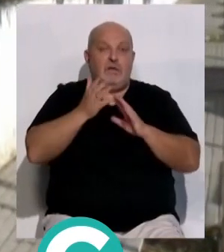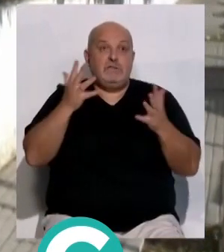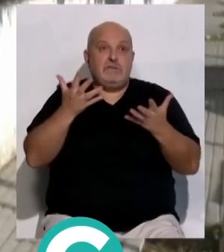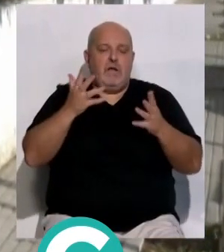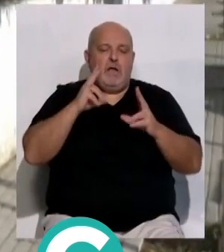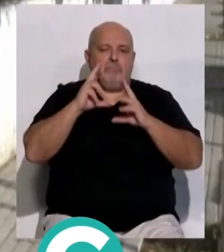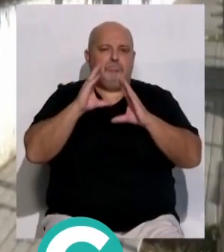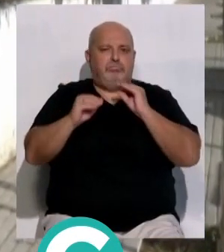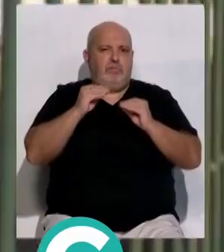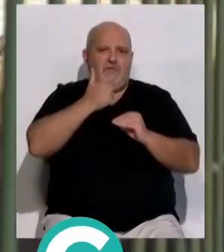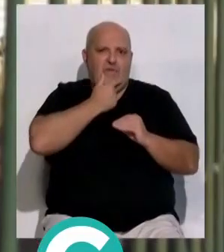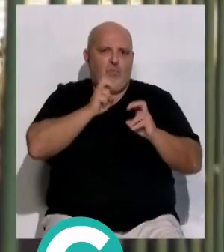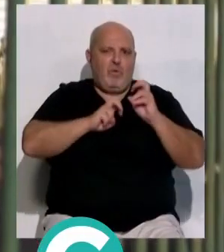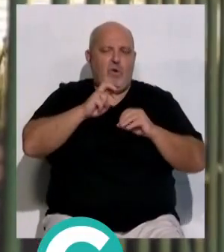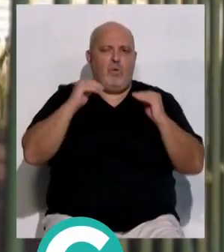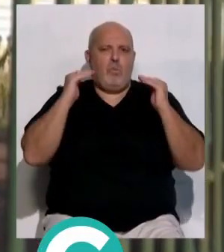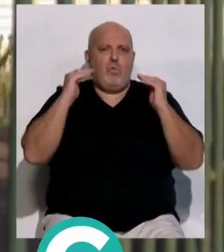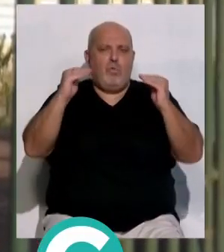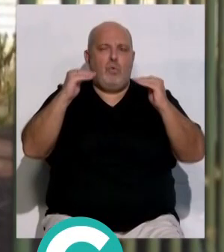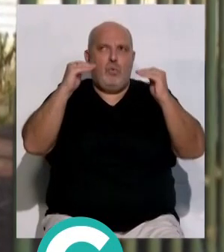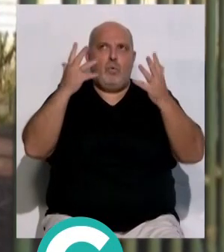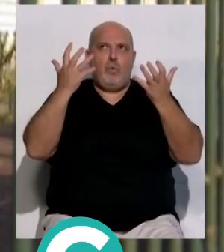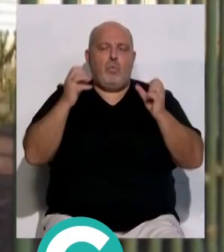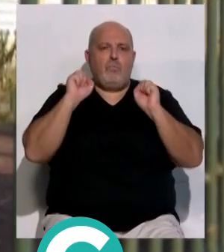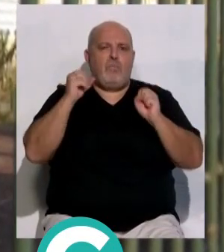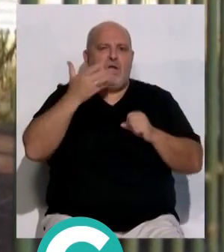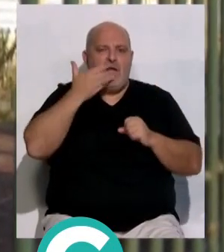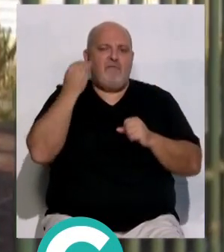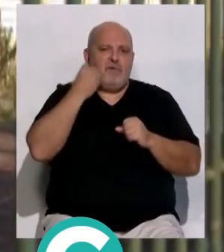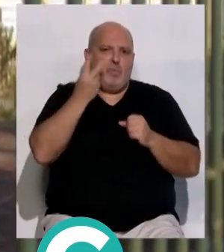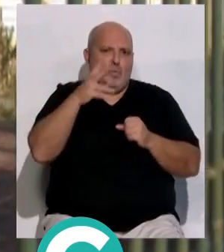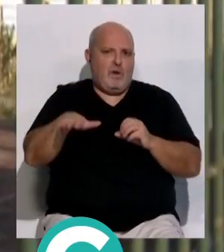caso de emergencia, además de nueva cubierta, aislamiento y climatización.